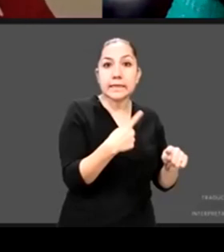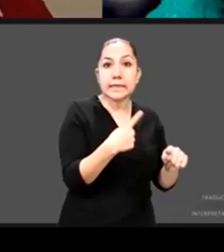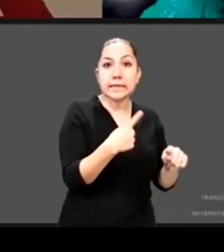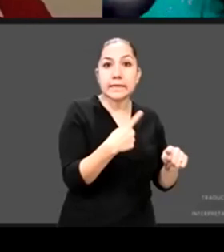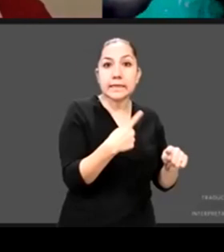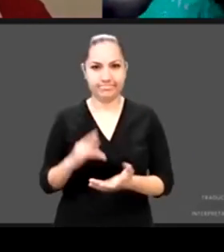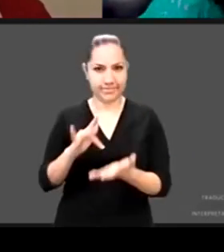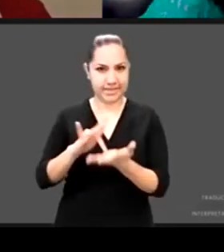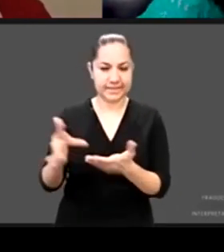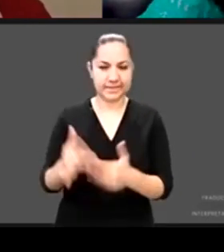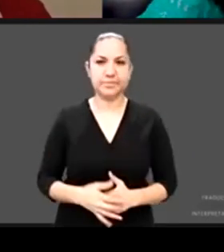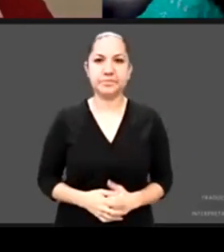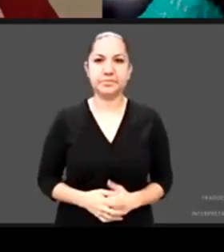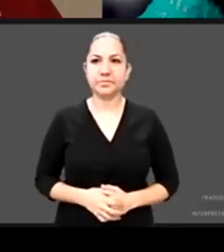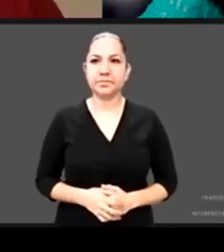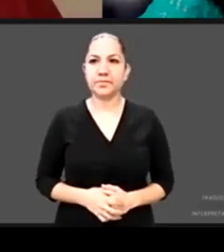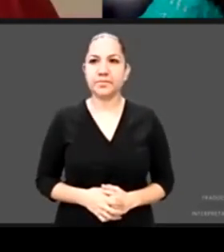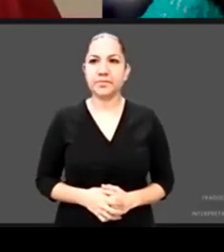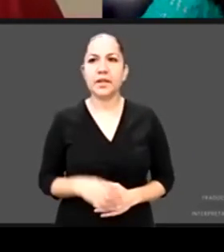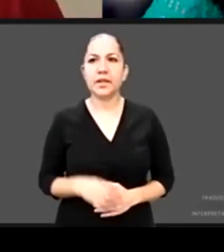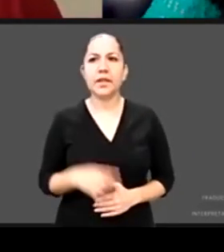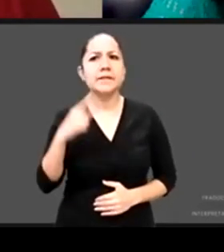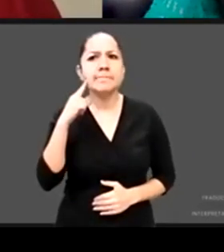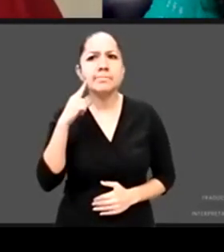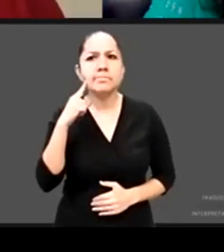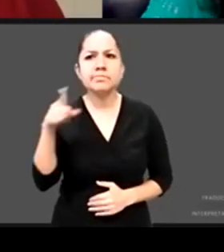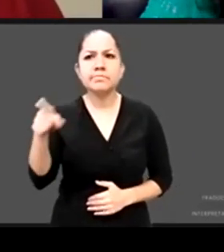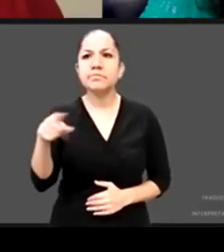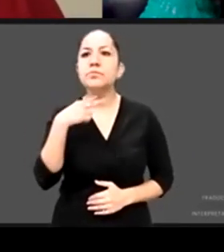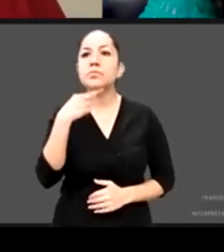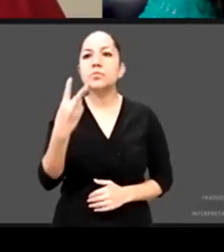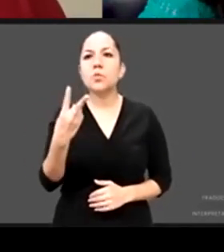Maripina no te oímos está está apagado tu micrófono